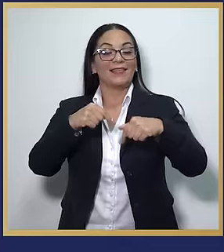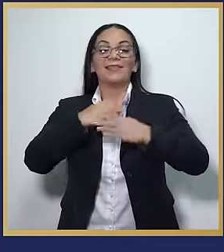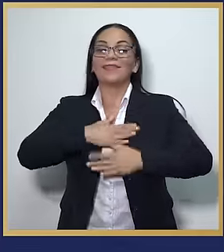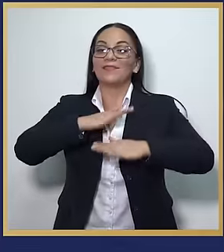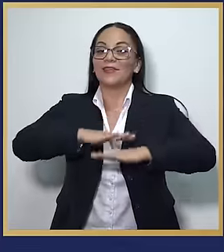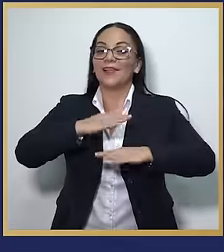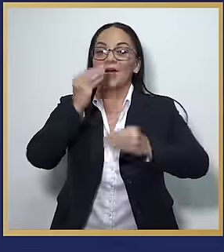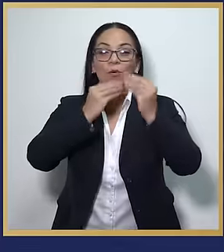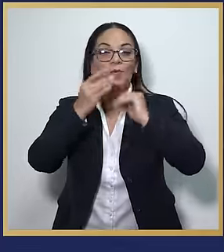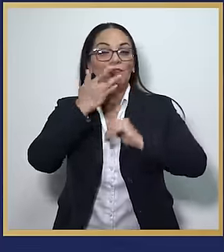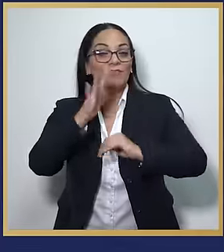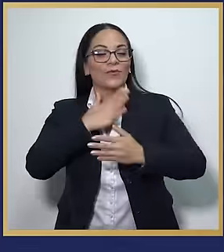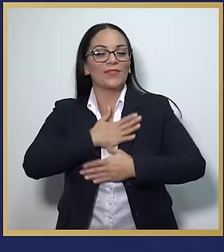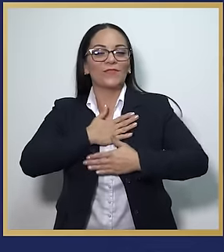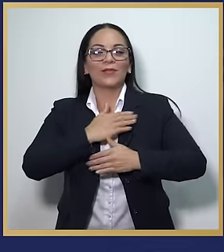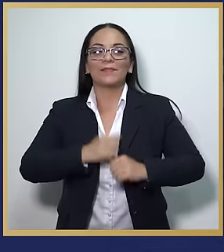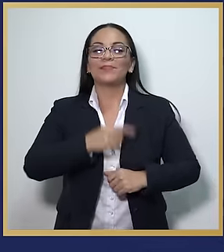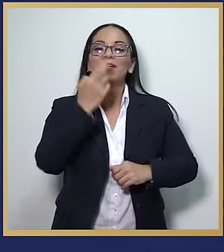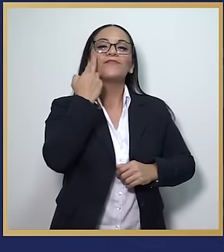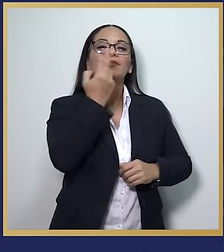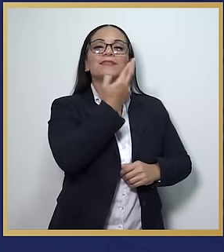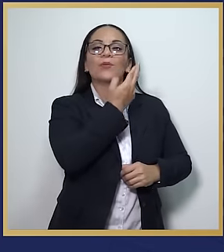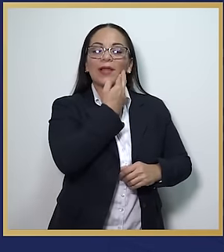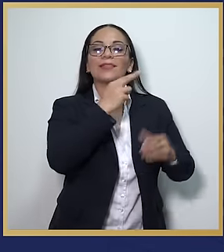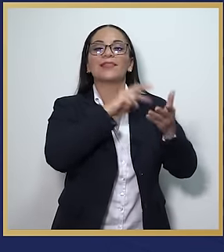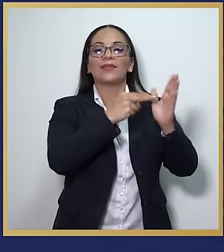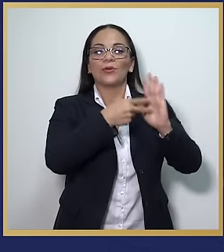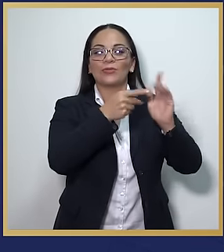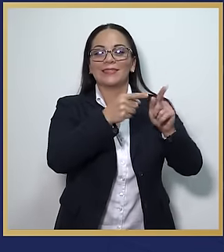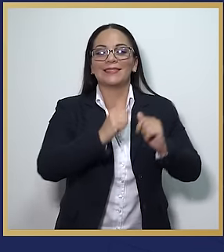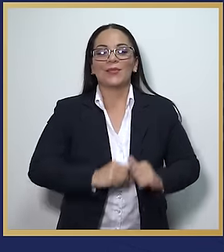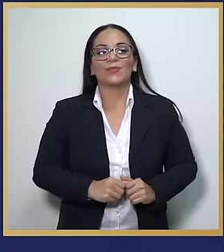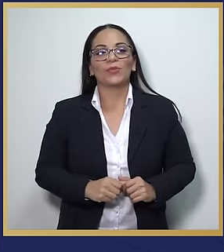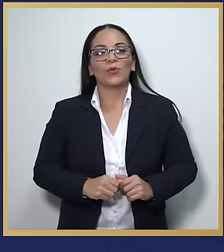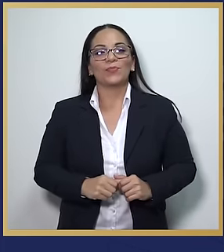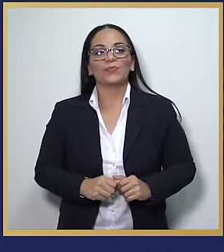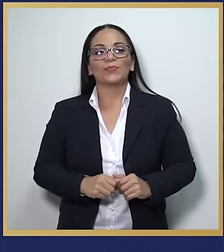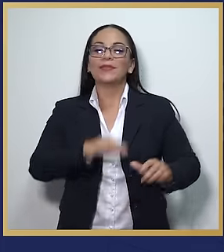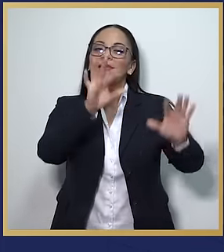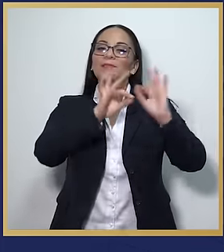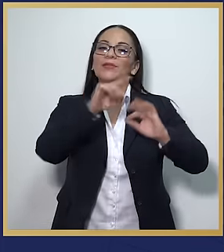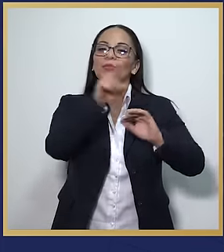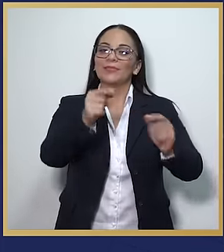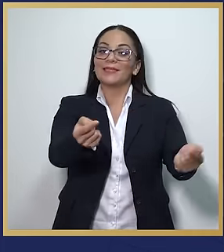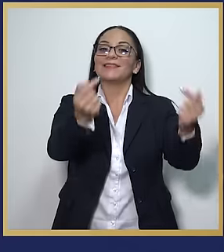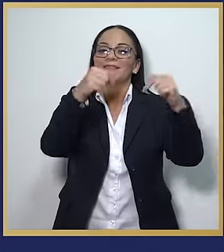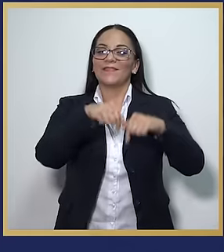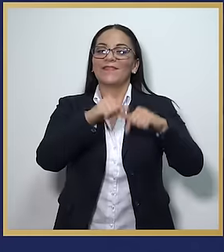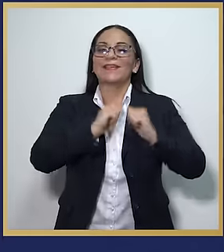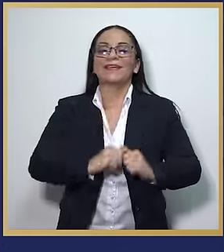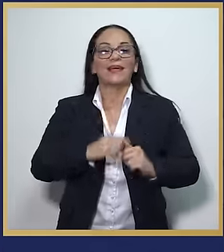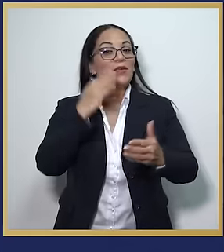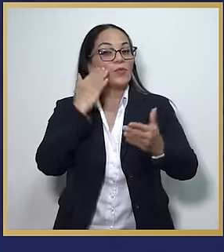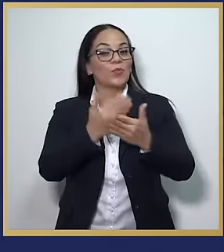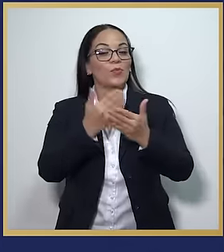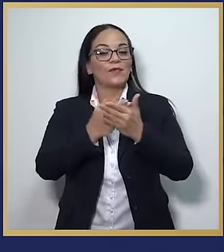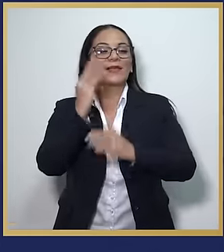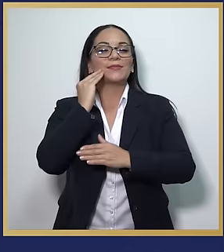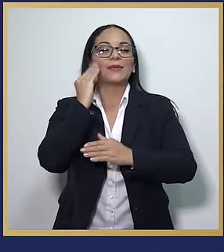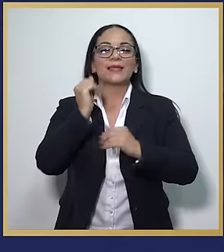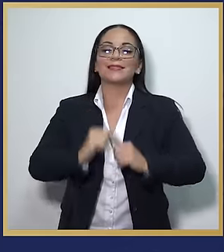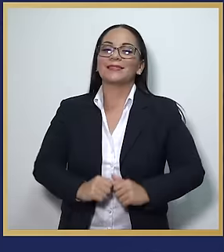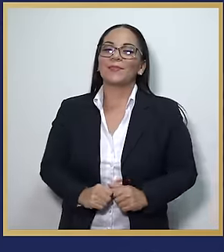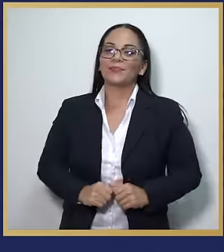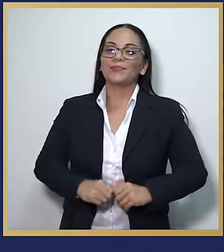que coma bien, disfrute. Es un restaurante de concepto, les invito a que vengan y prueben esta